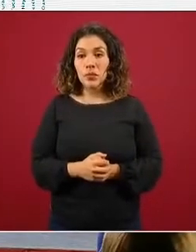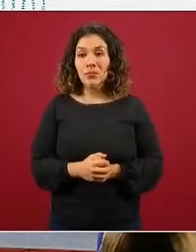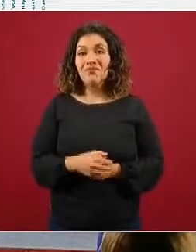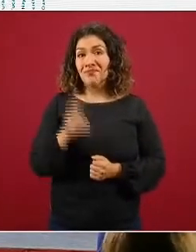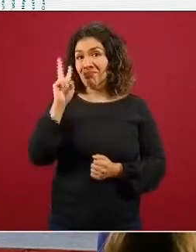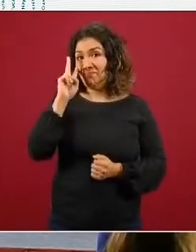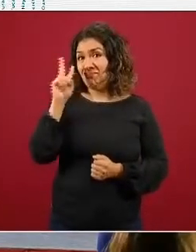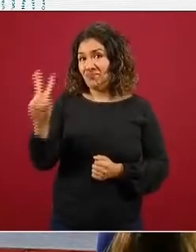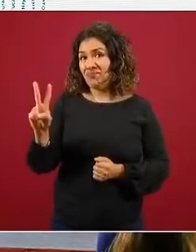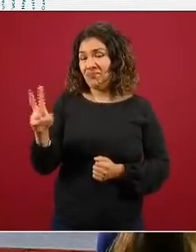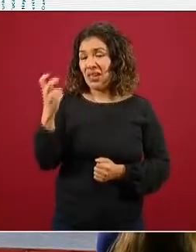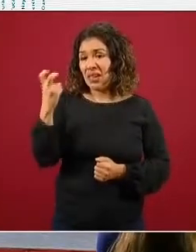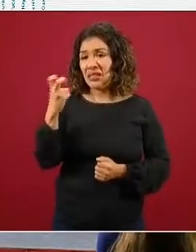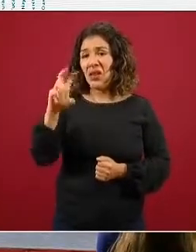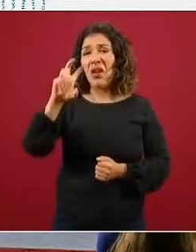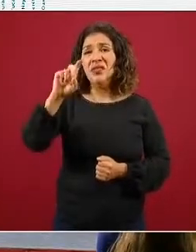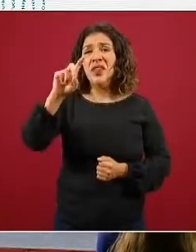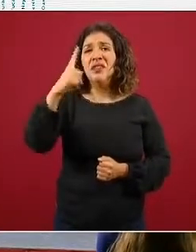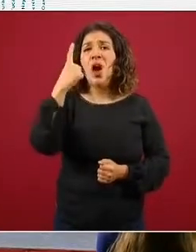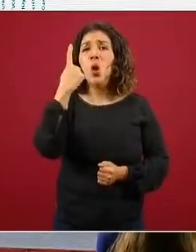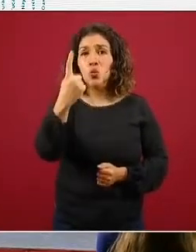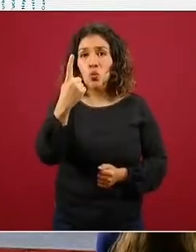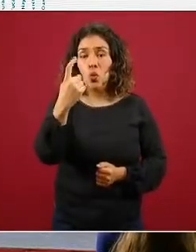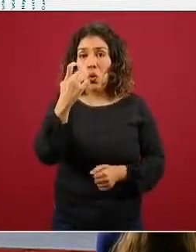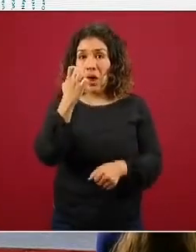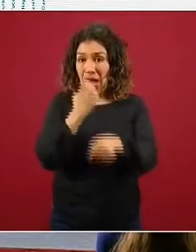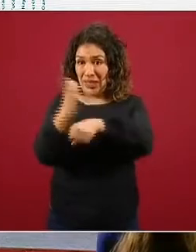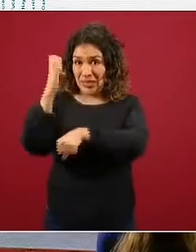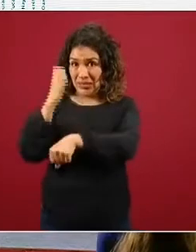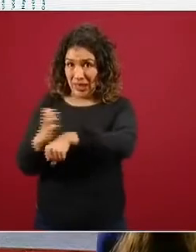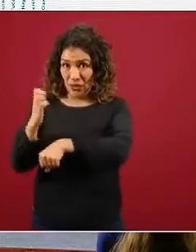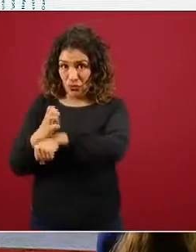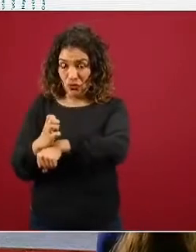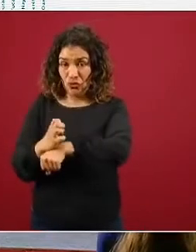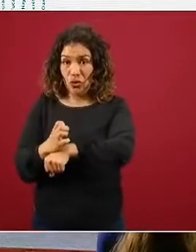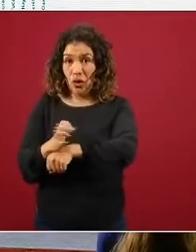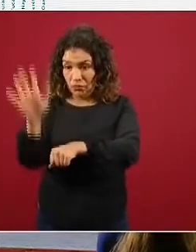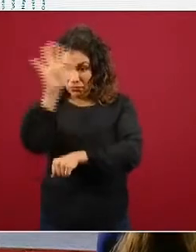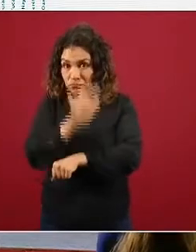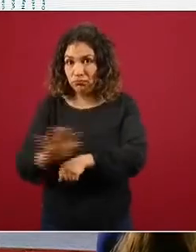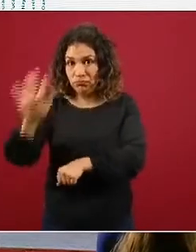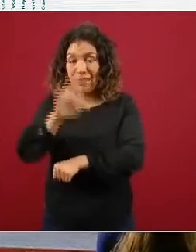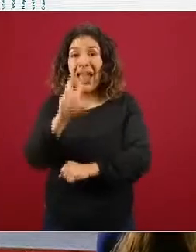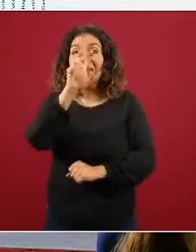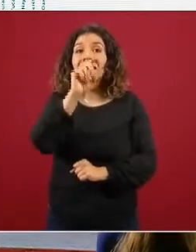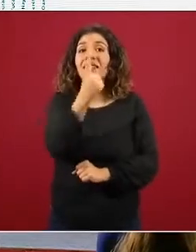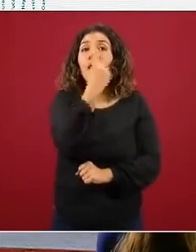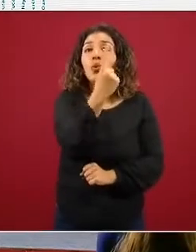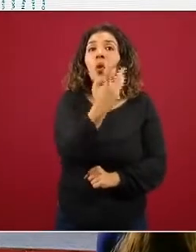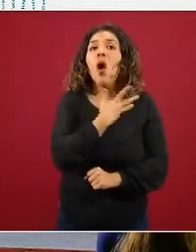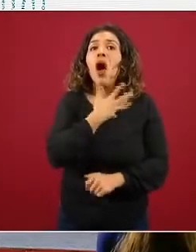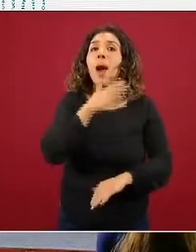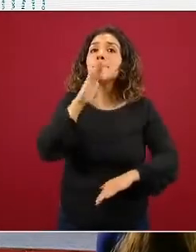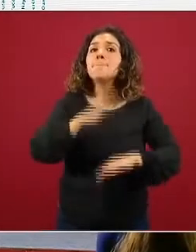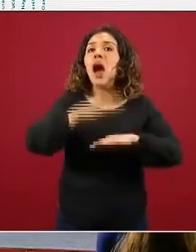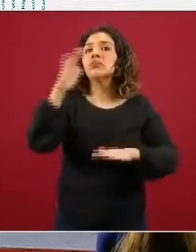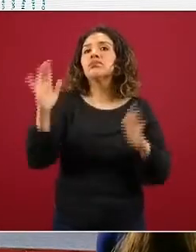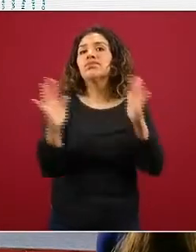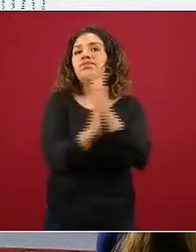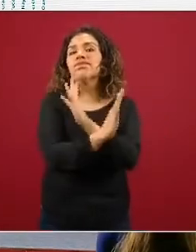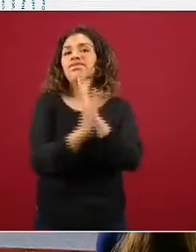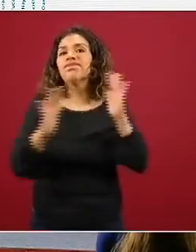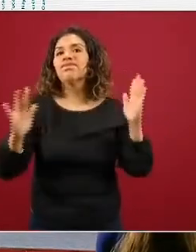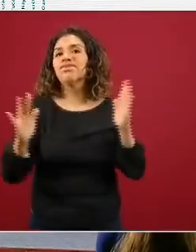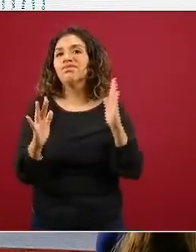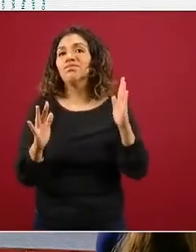básicamente 31 de los 32 estados tuvieron al menos un pequeño incremento en la movilidad